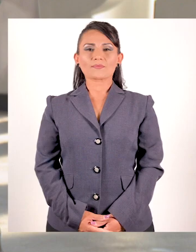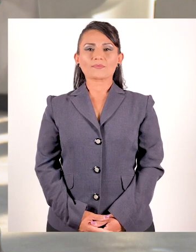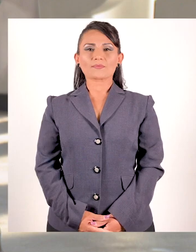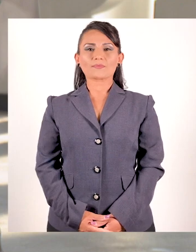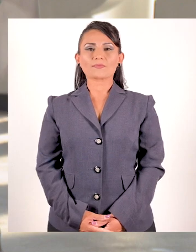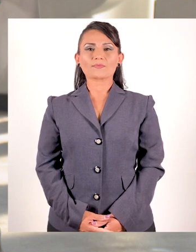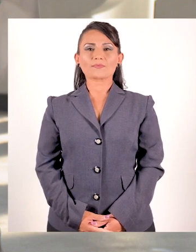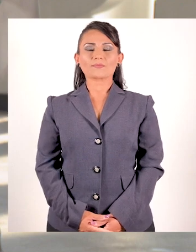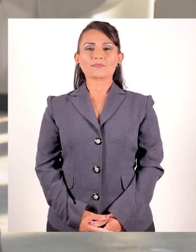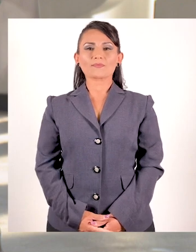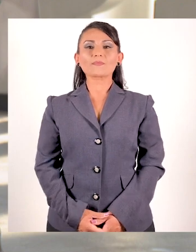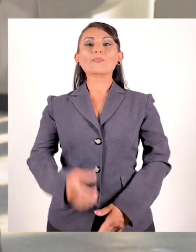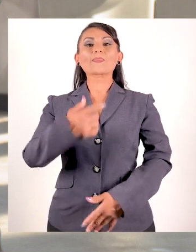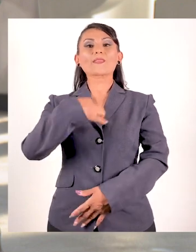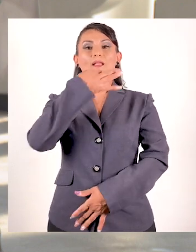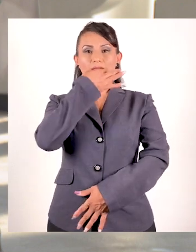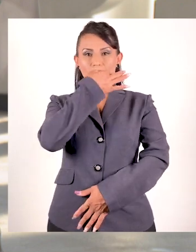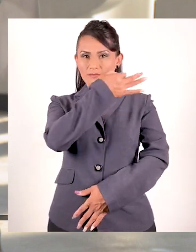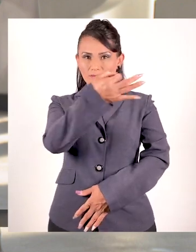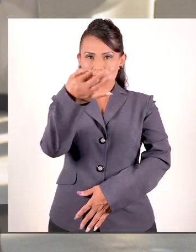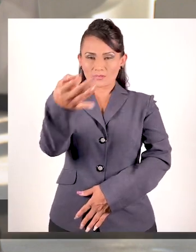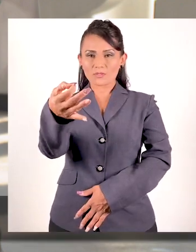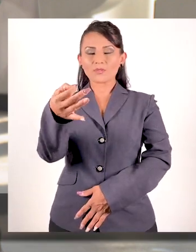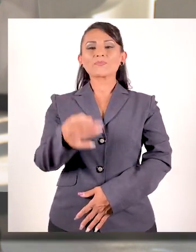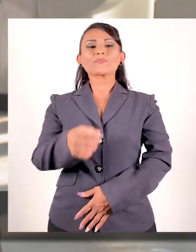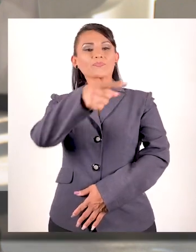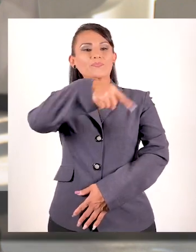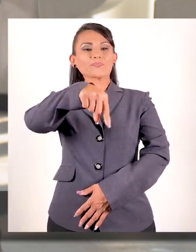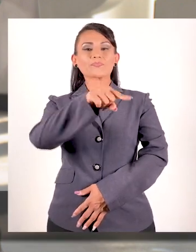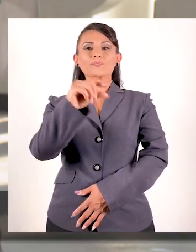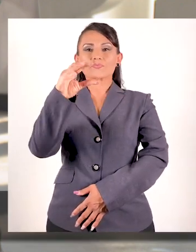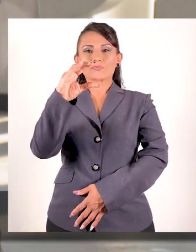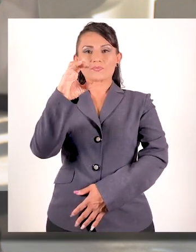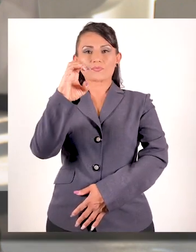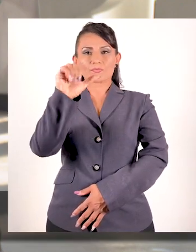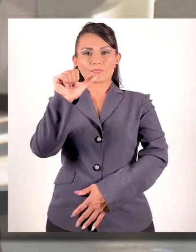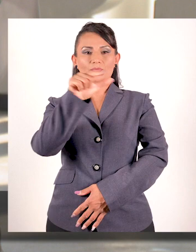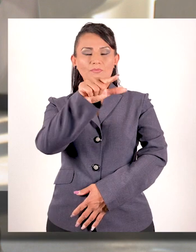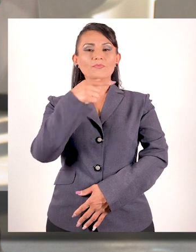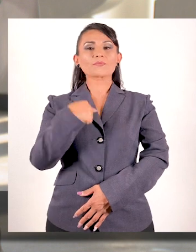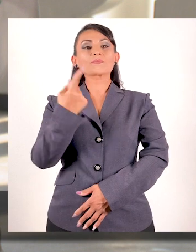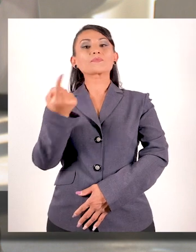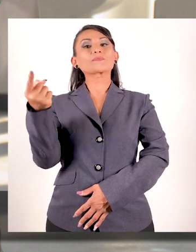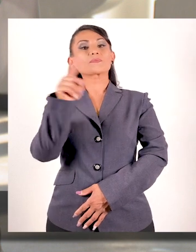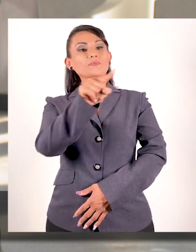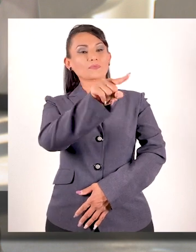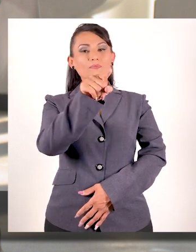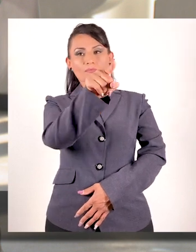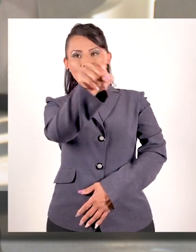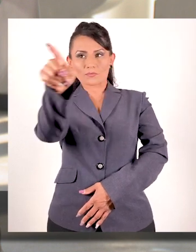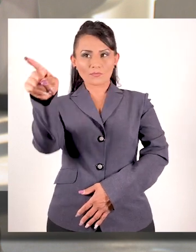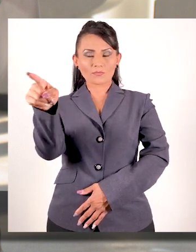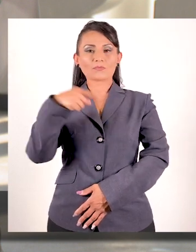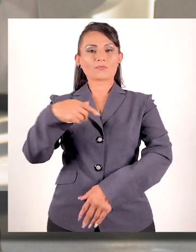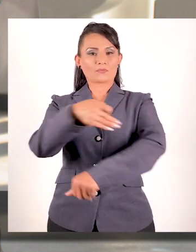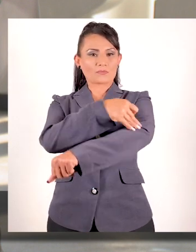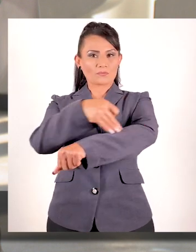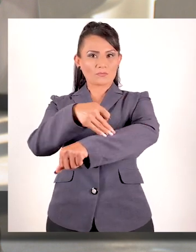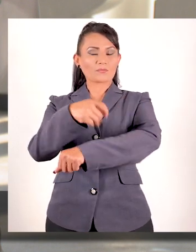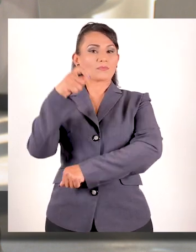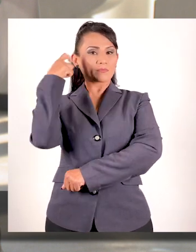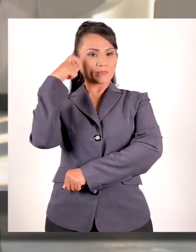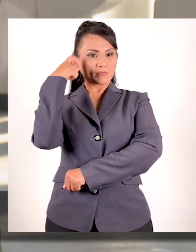Les informo que he instruido a la Comisión Estatal de Aguas que otorgue de manera